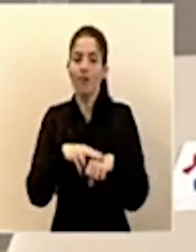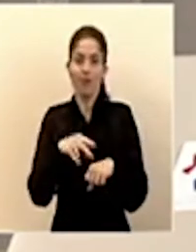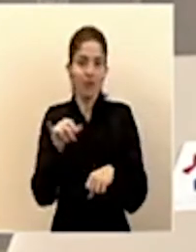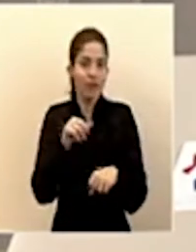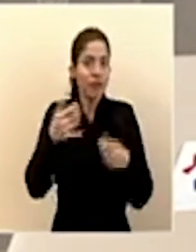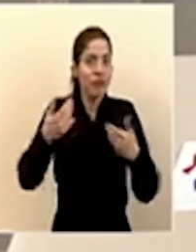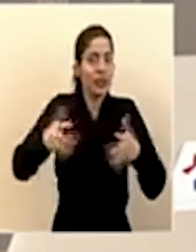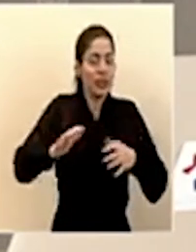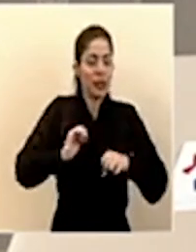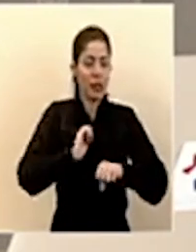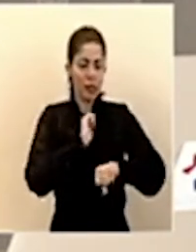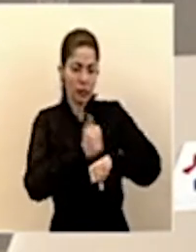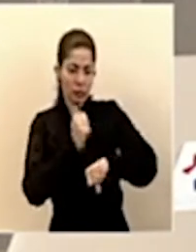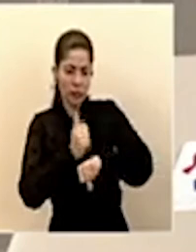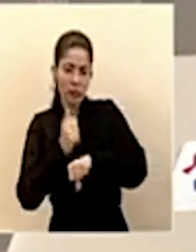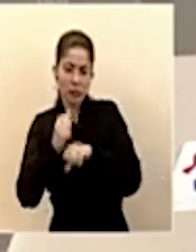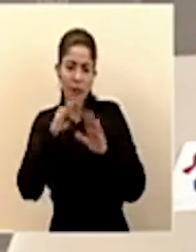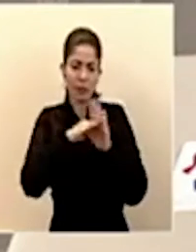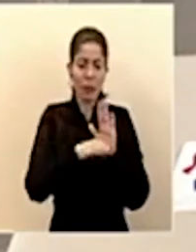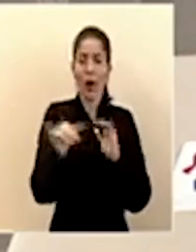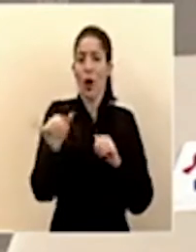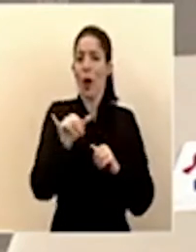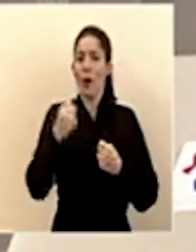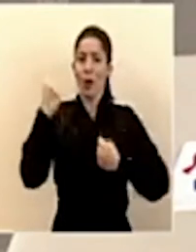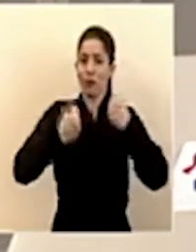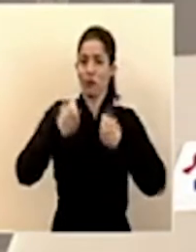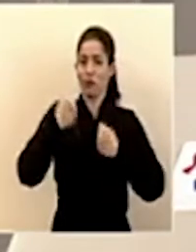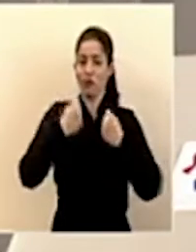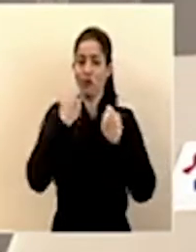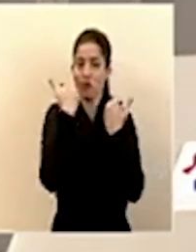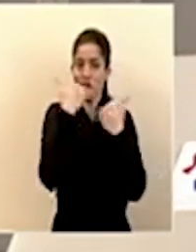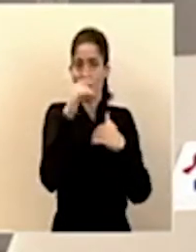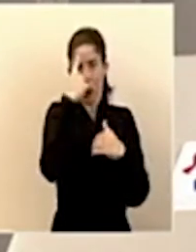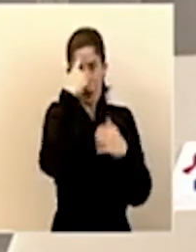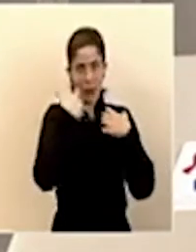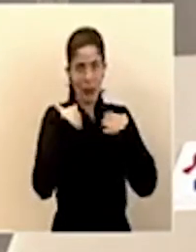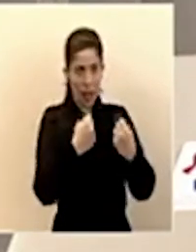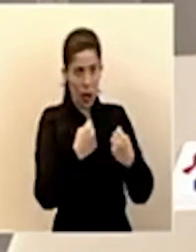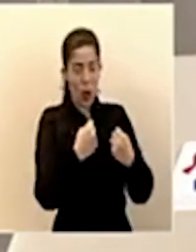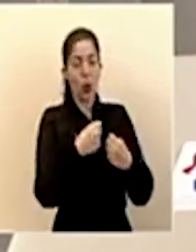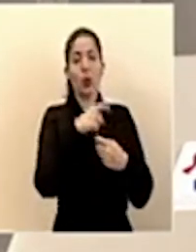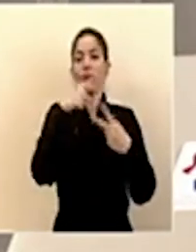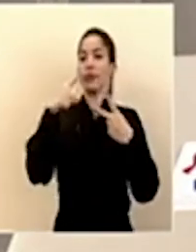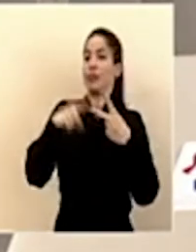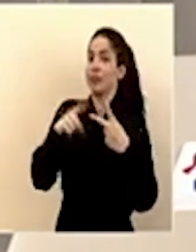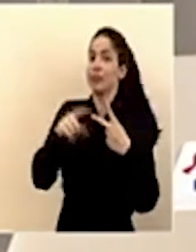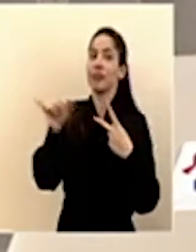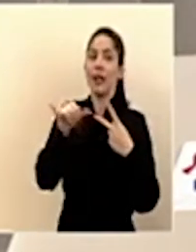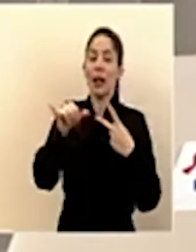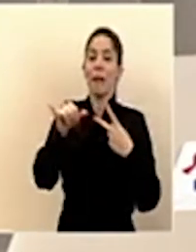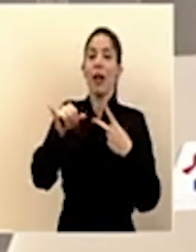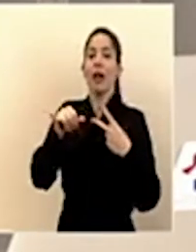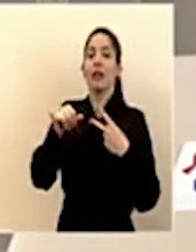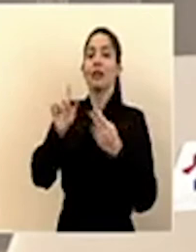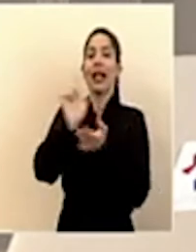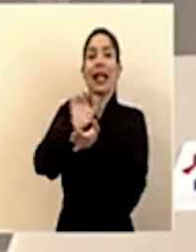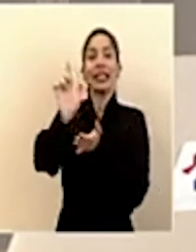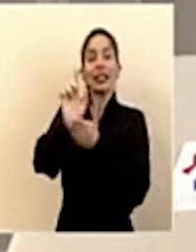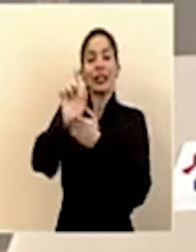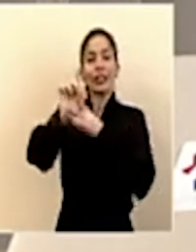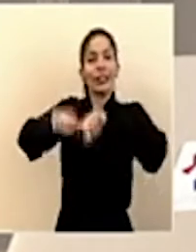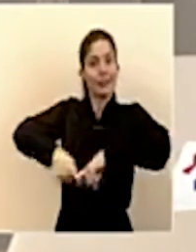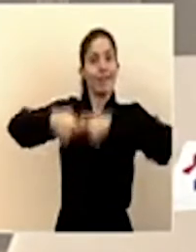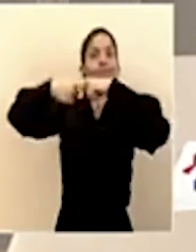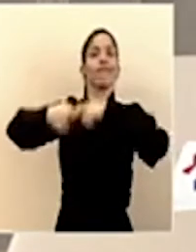instalado medidas como la restricción vehicular sanitaria, como hemos suspendido el ciclo lectivo